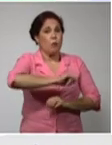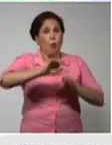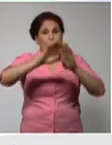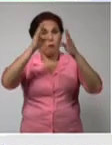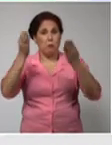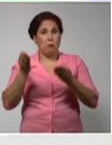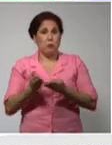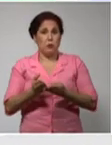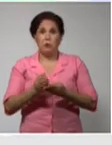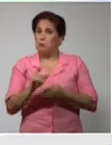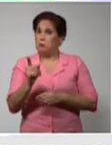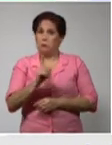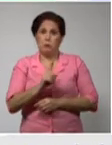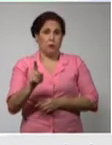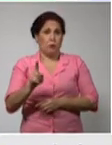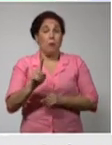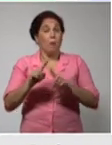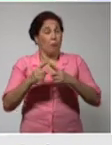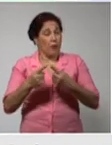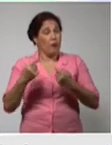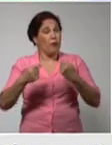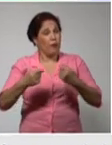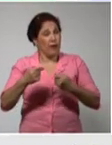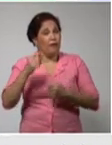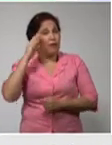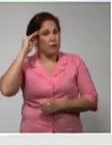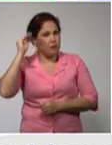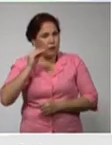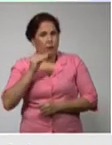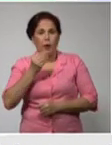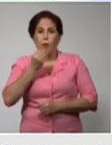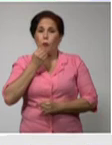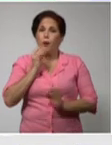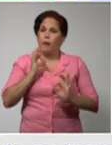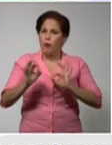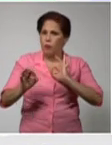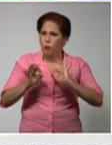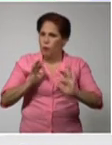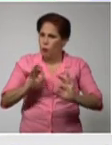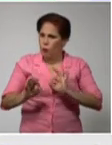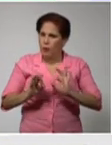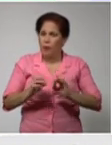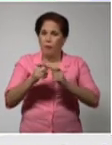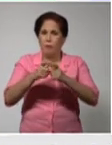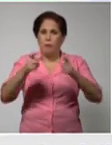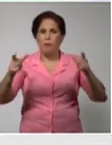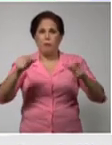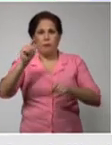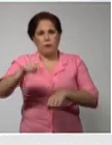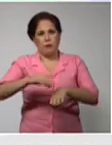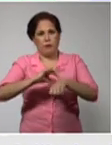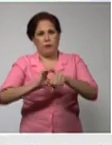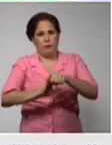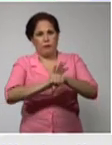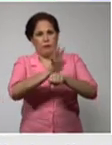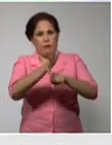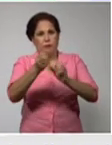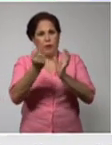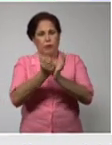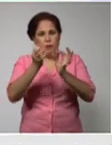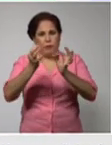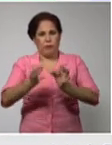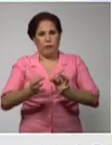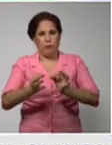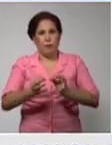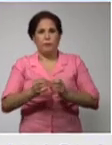lugares pero de toda forma de modo general es una cifra elevada que casos que se confirman y